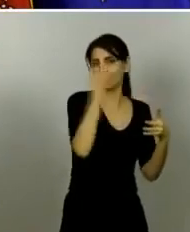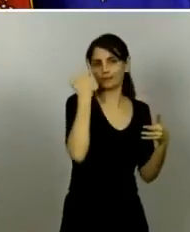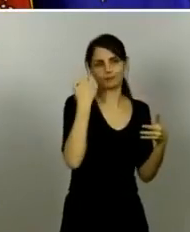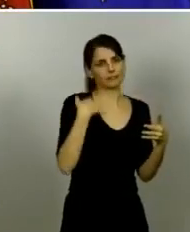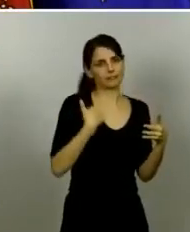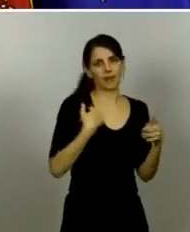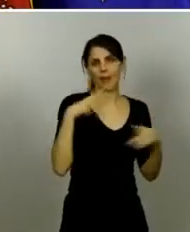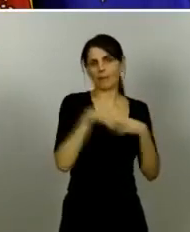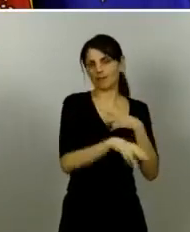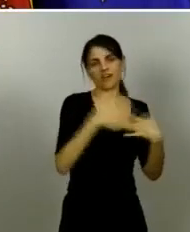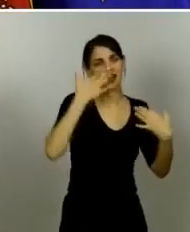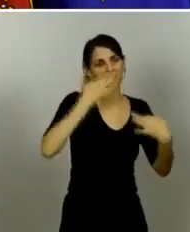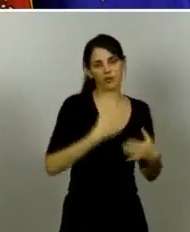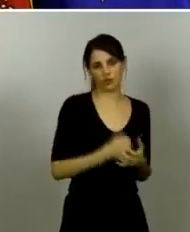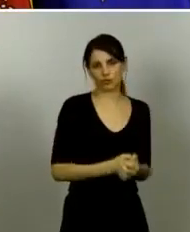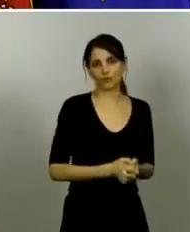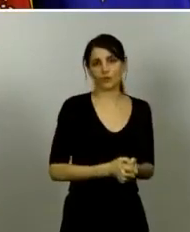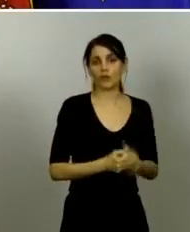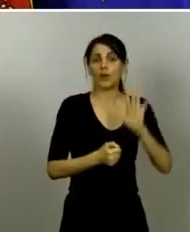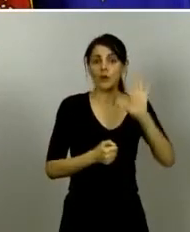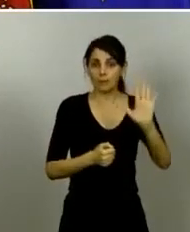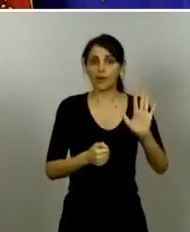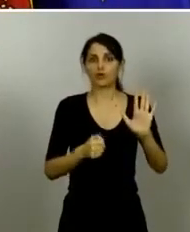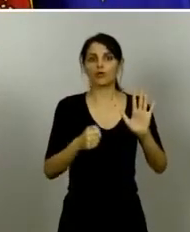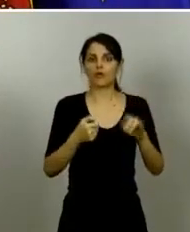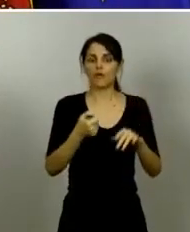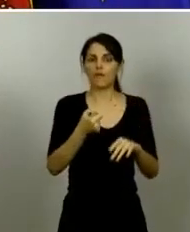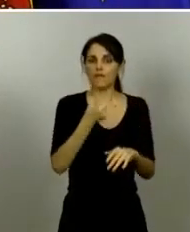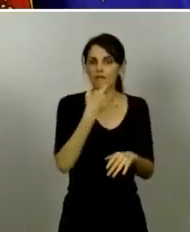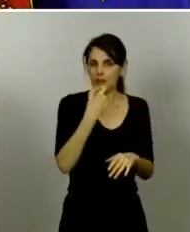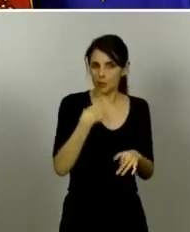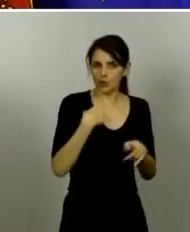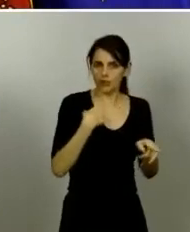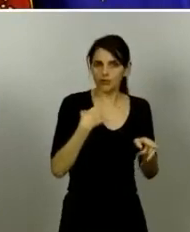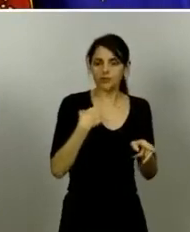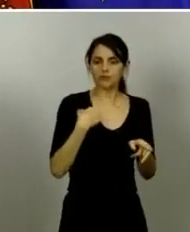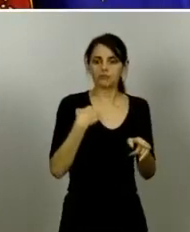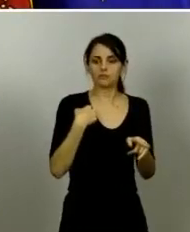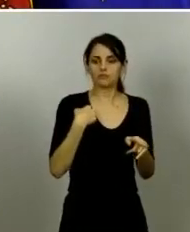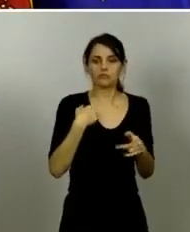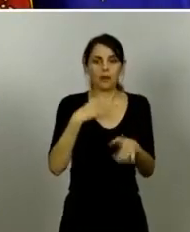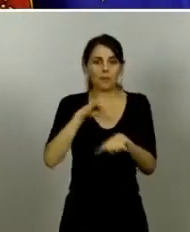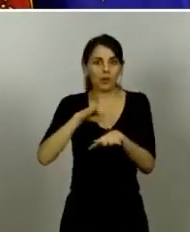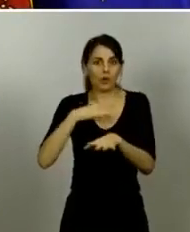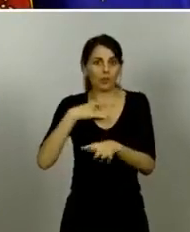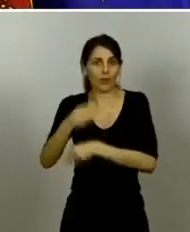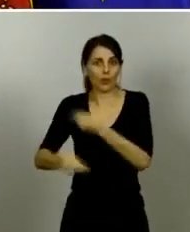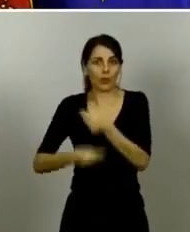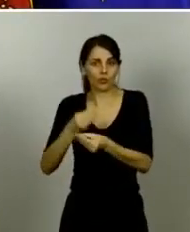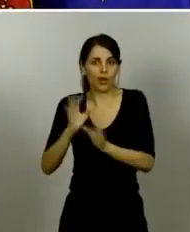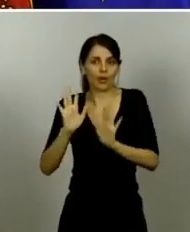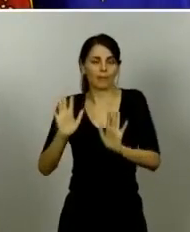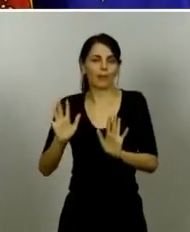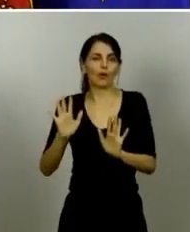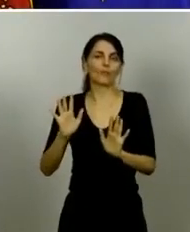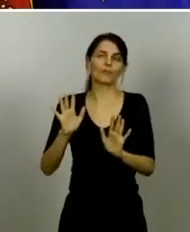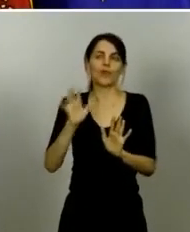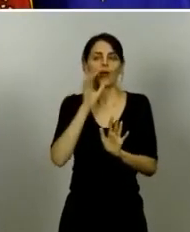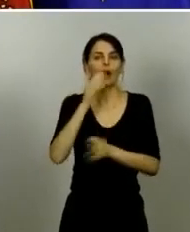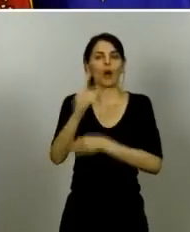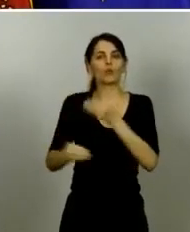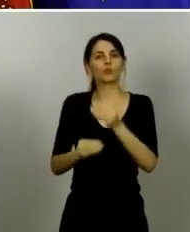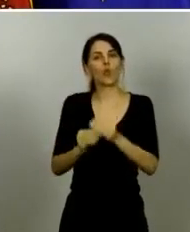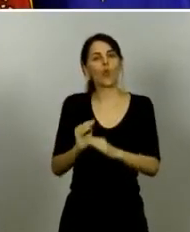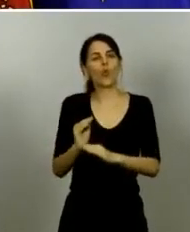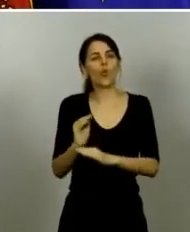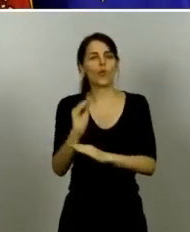hidroxicloroquina sigue siendo un fármaco que está a disposición de los médicos pero que obviamente tienen que utilizar con muchísimo más cuidado y ahora la recomendación es si se puede